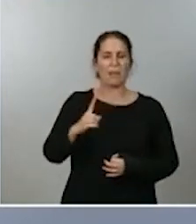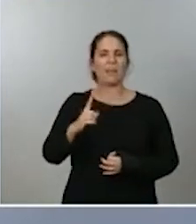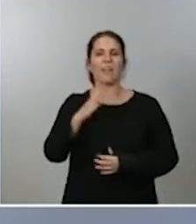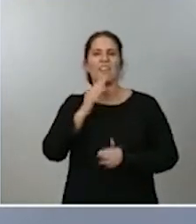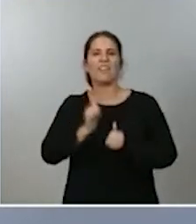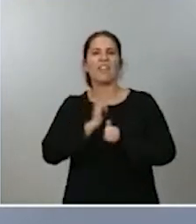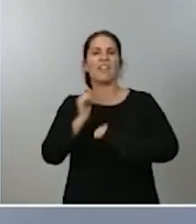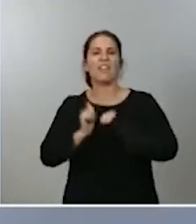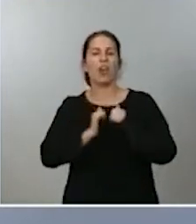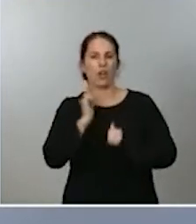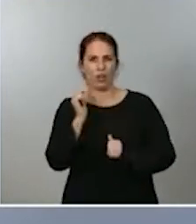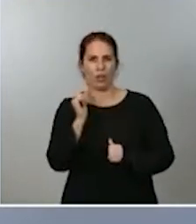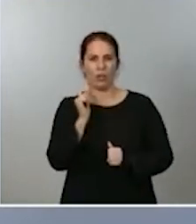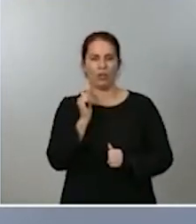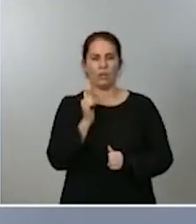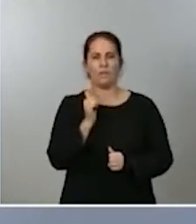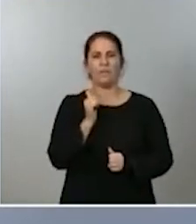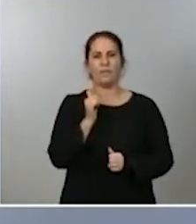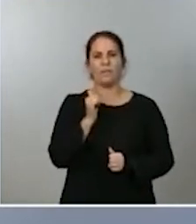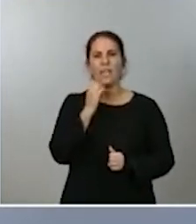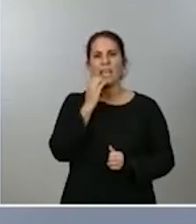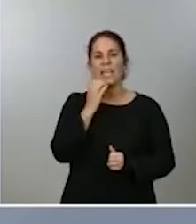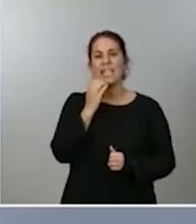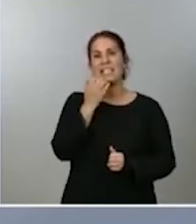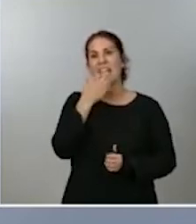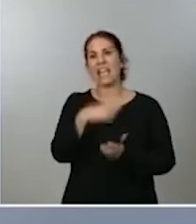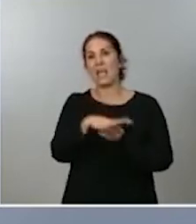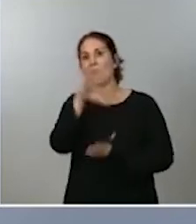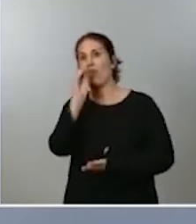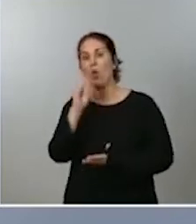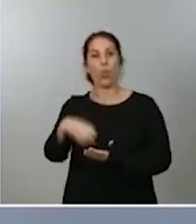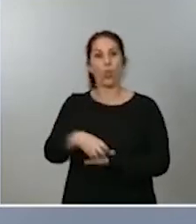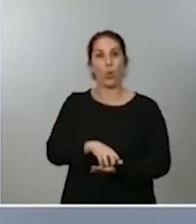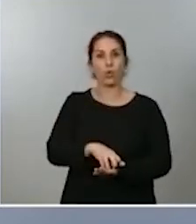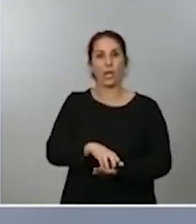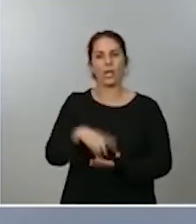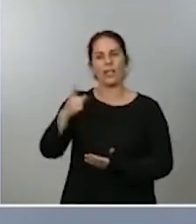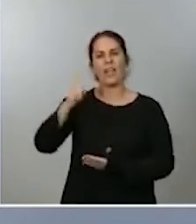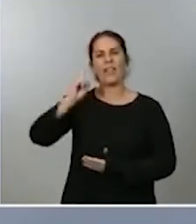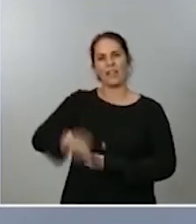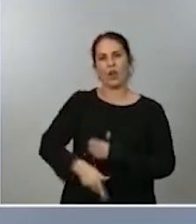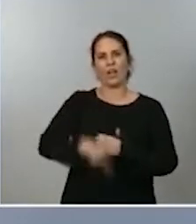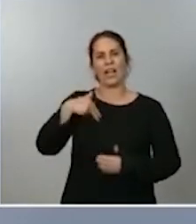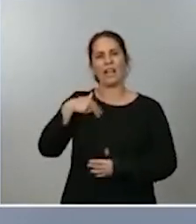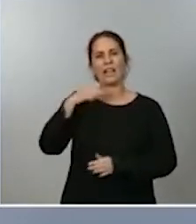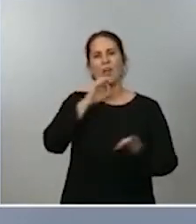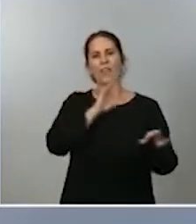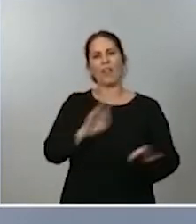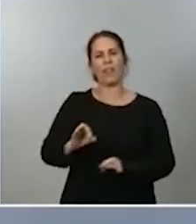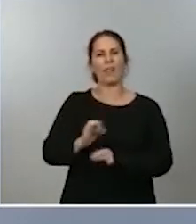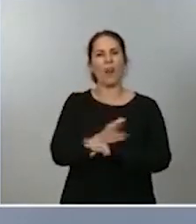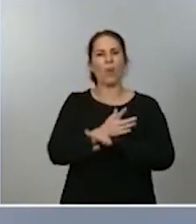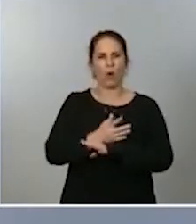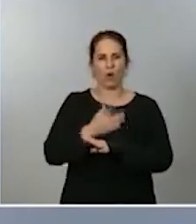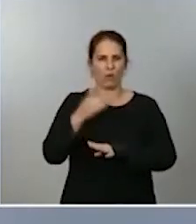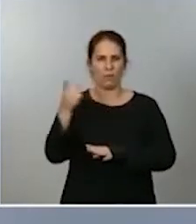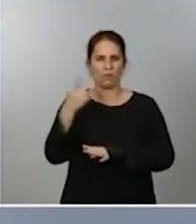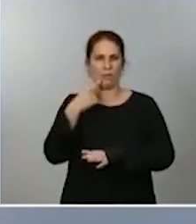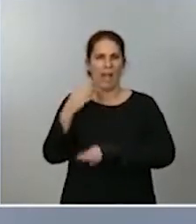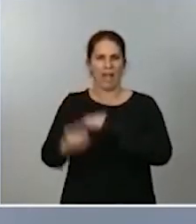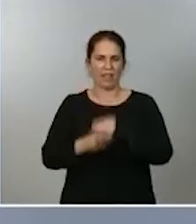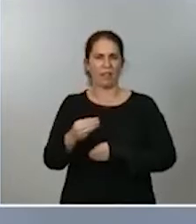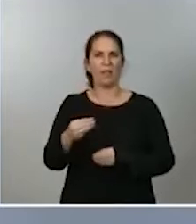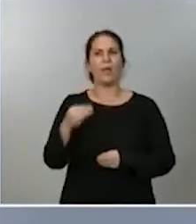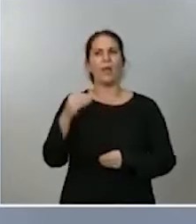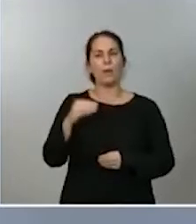interpretación en aquellos casos que sea dudosa corresponde a la dirección general de ordenación del juego pero es fácil de comprender lo que se propone por parte